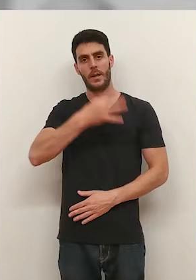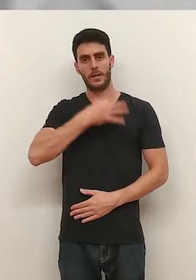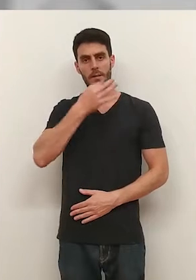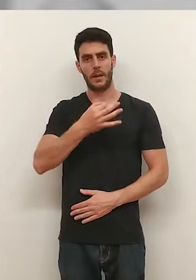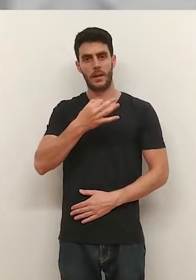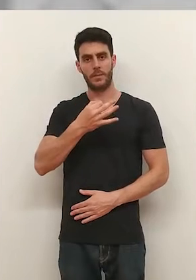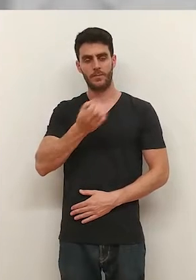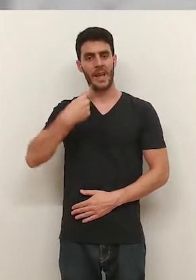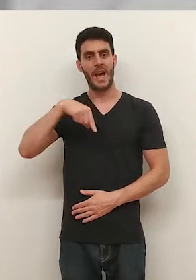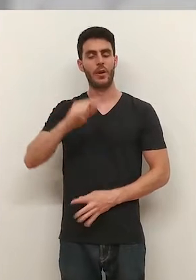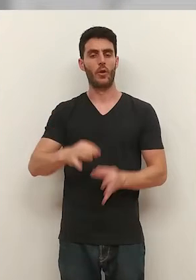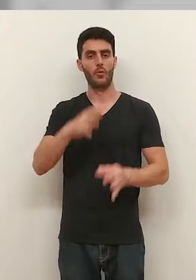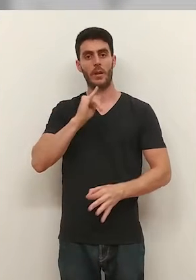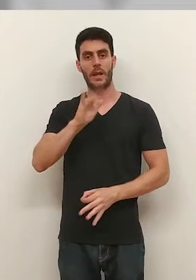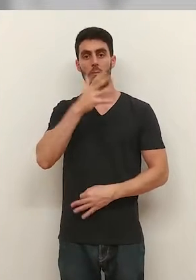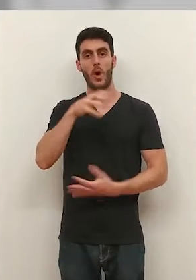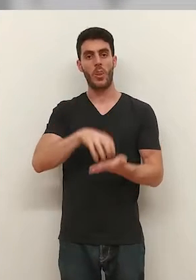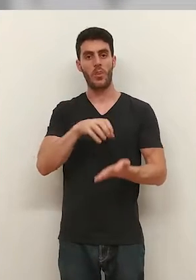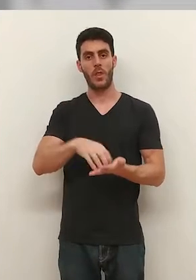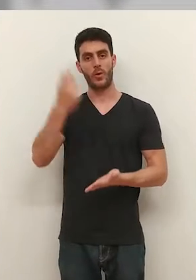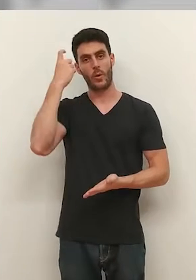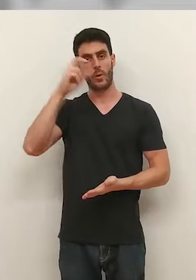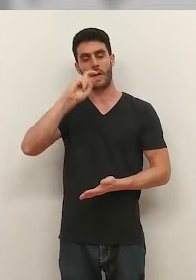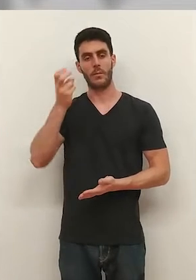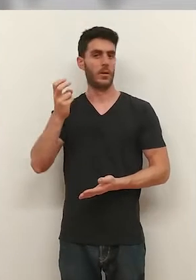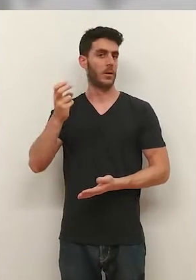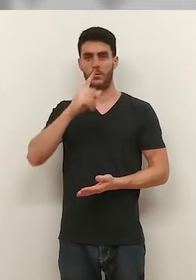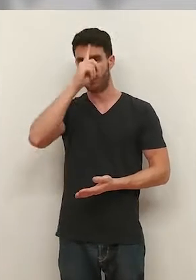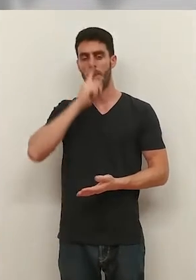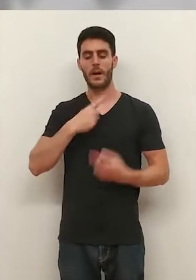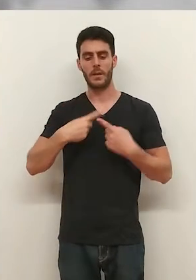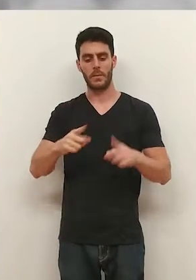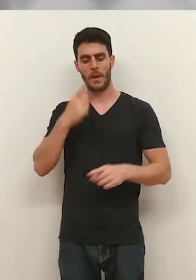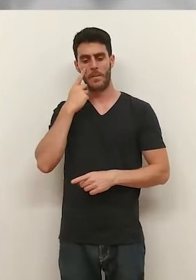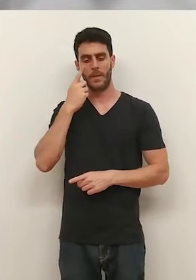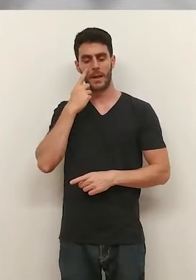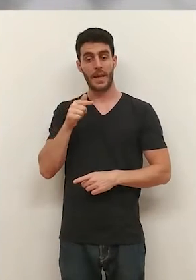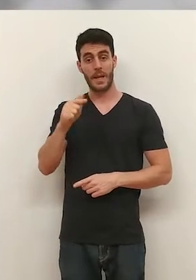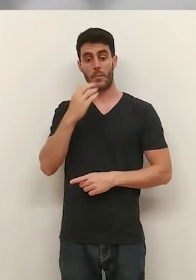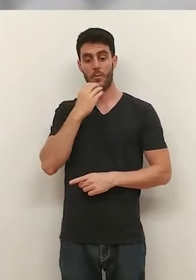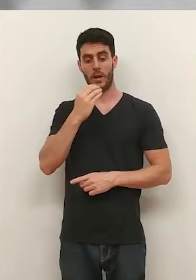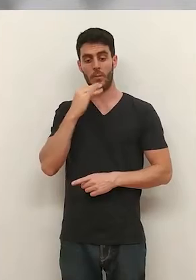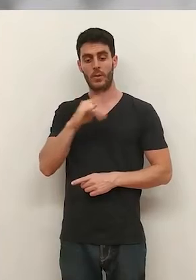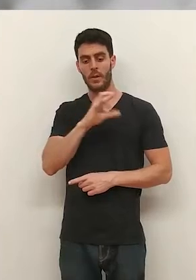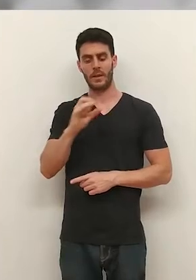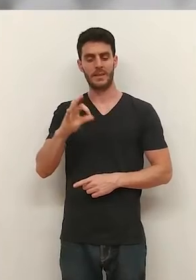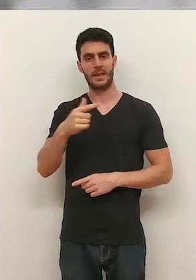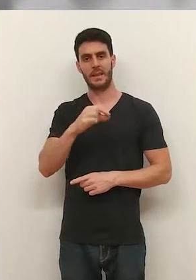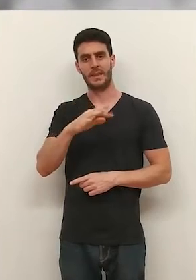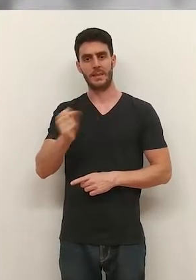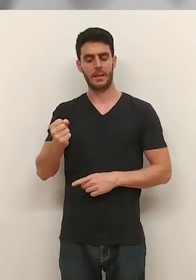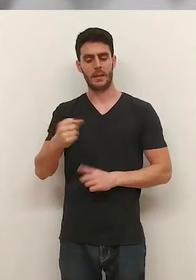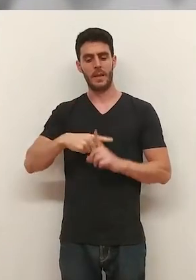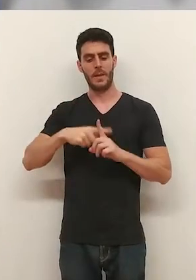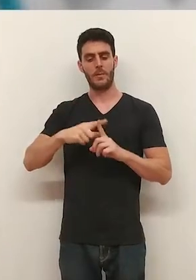¿Qué tal, señoras y señores? Muy buenas tardes. Son unos afortunados. En otros centros educativos la imagen es bien distinta. Fíjense, aquí, por ejemplo,